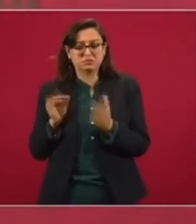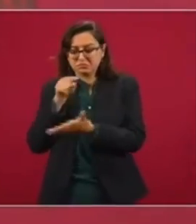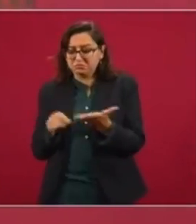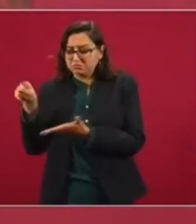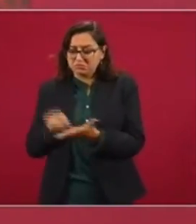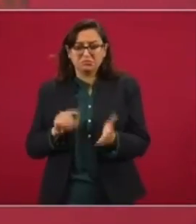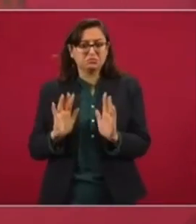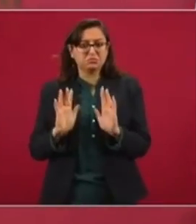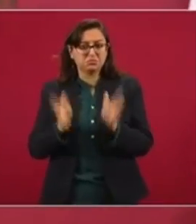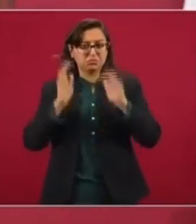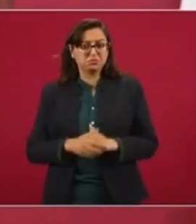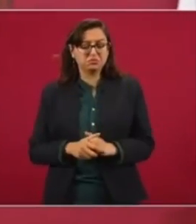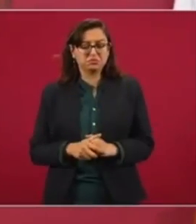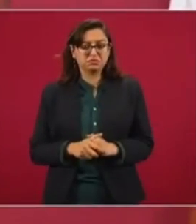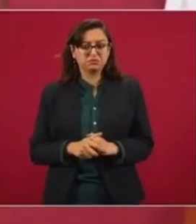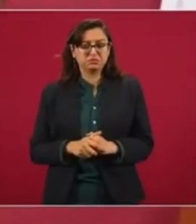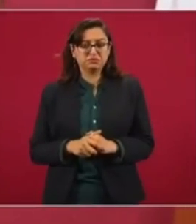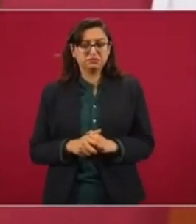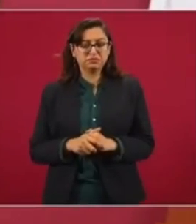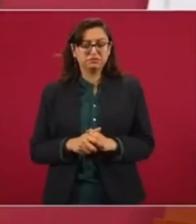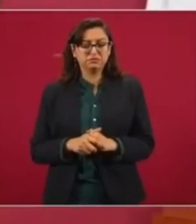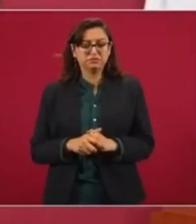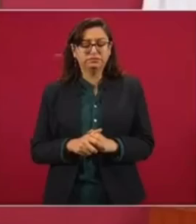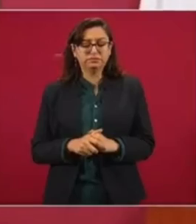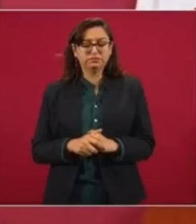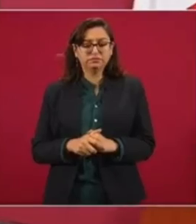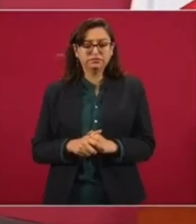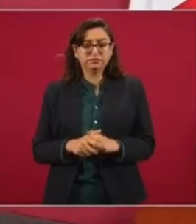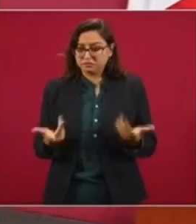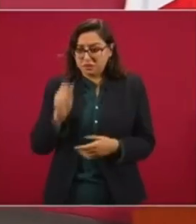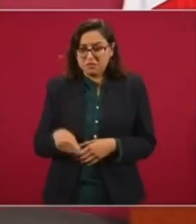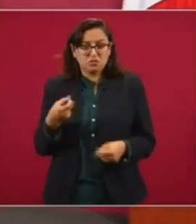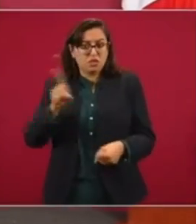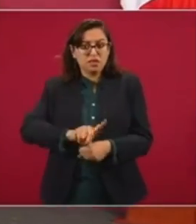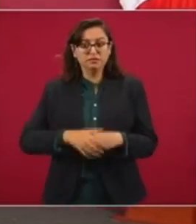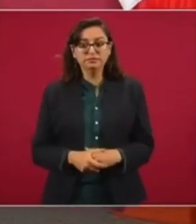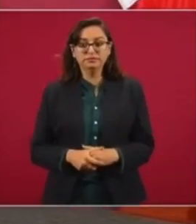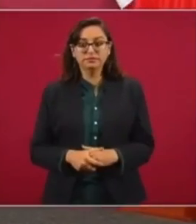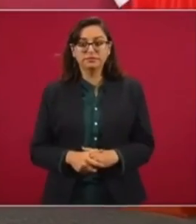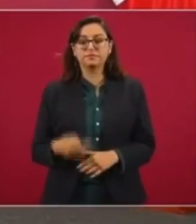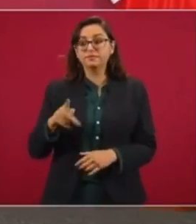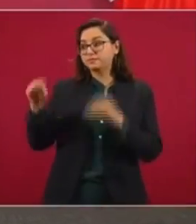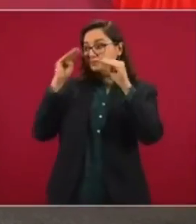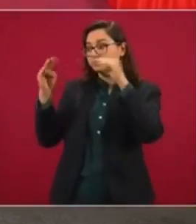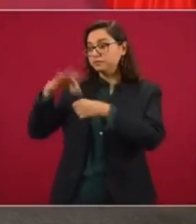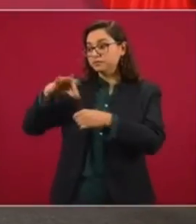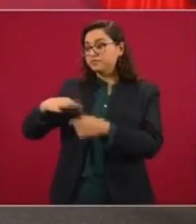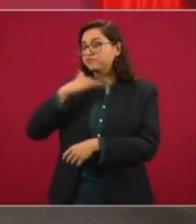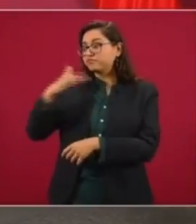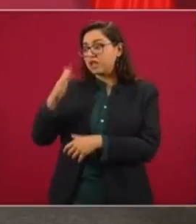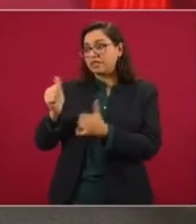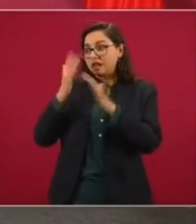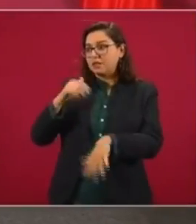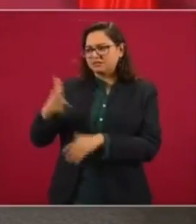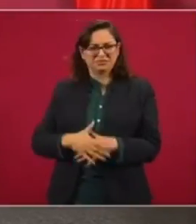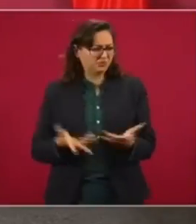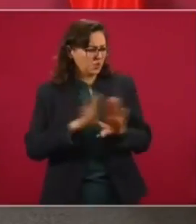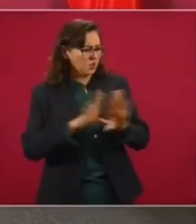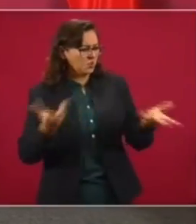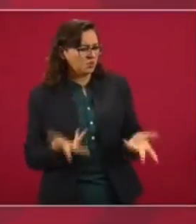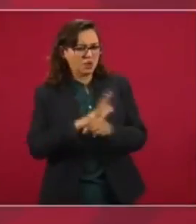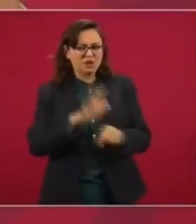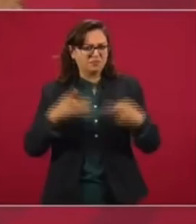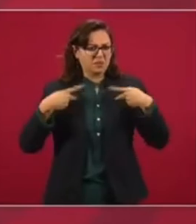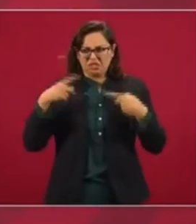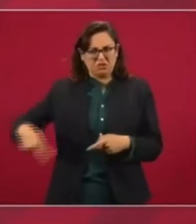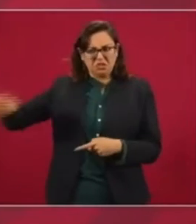se inicie en procesos en contra de los expresidentes o no. Ahí mismo. Pero que se contaminaría con el tema electoral. Pero ¿cómo se va a contaminar? Entonces,